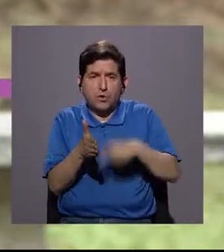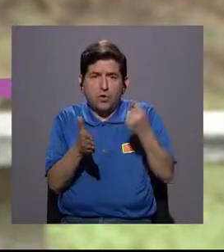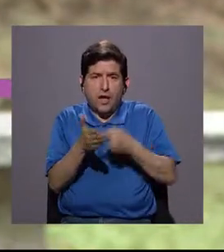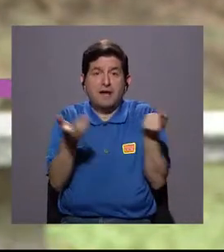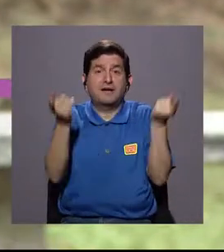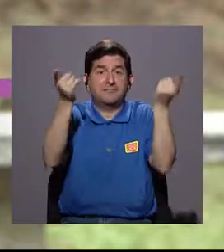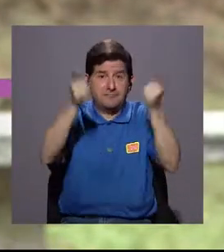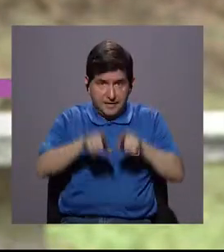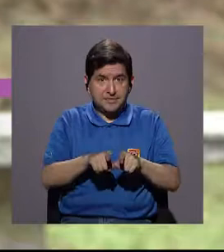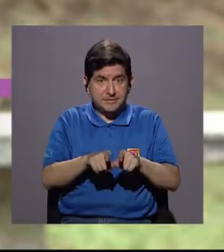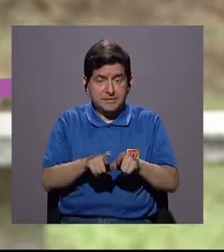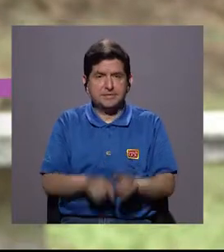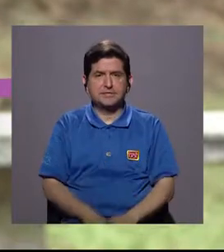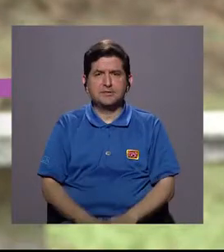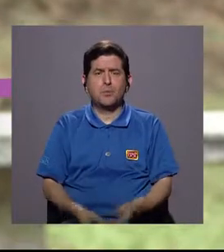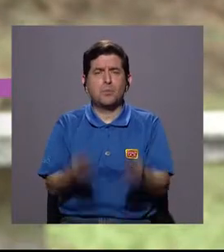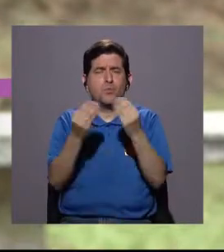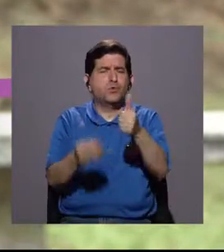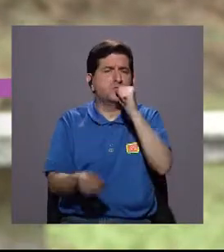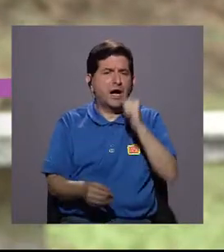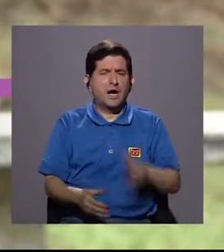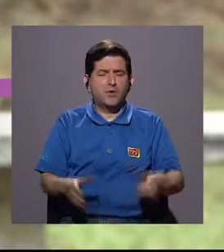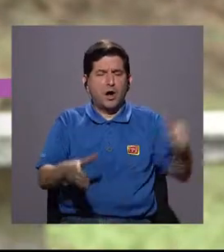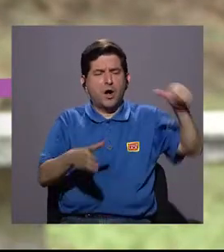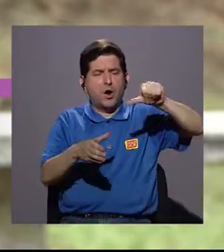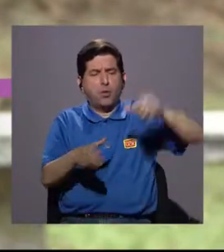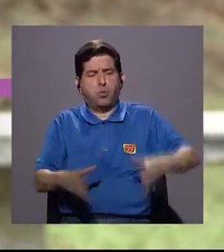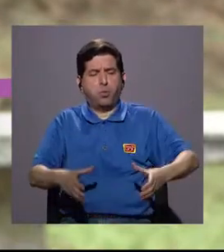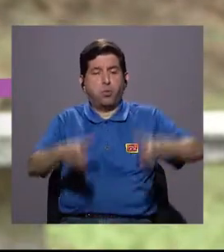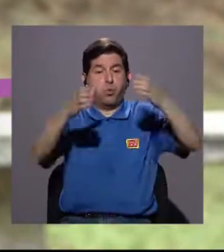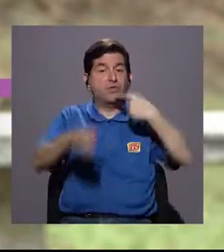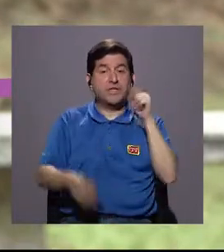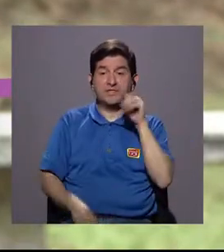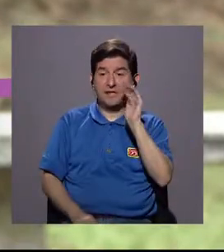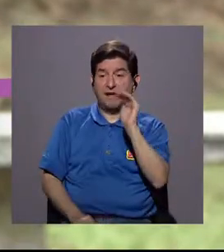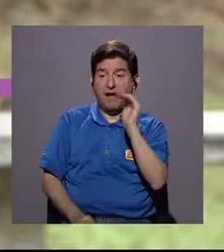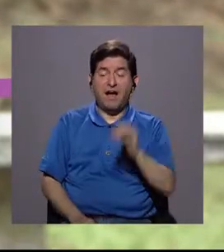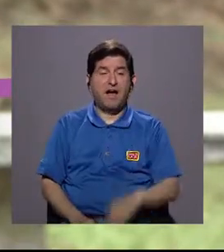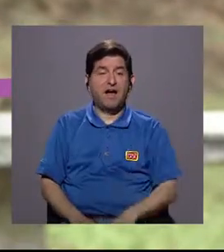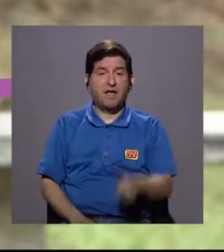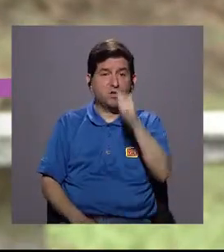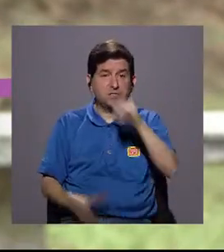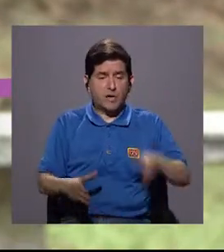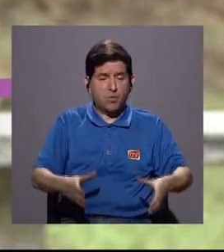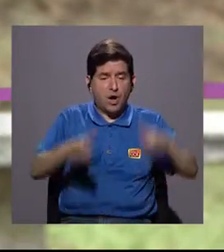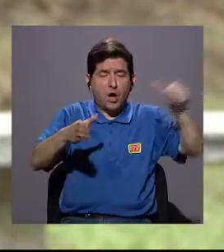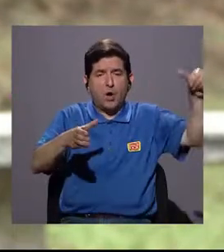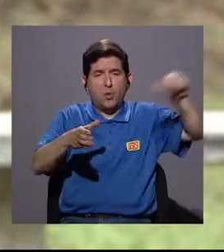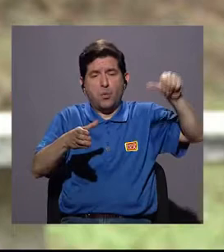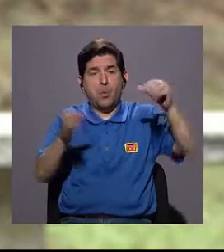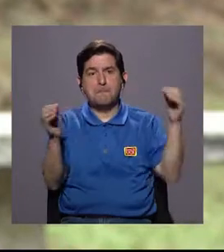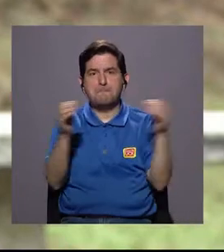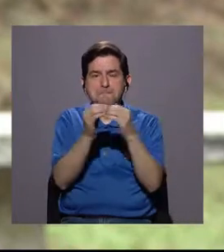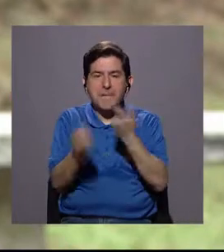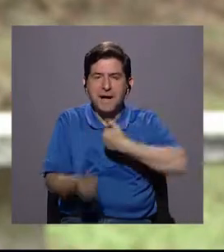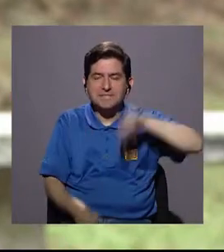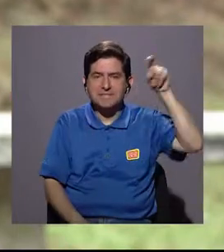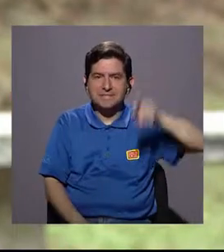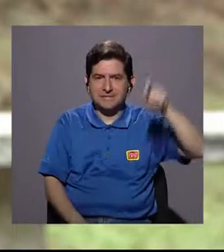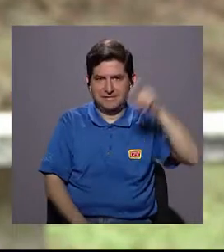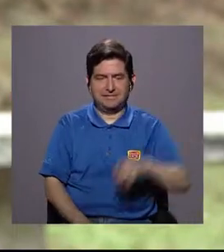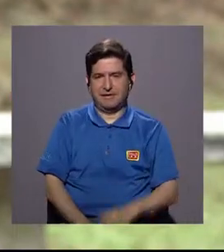que guardamos mucha agua. Entonces, nos avisan que se va a ir el agua y guardamos más agua a la que